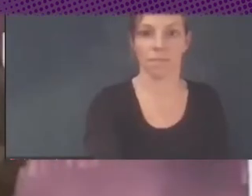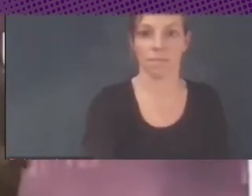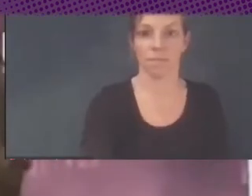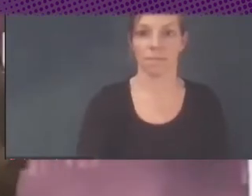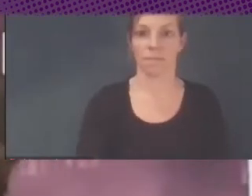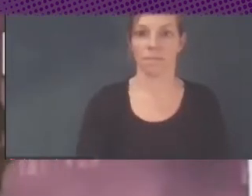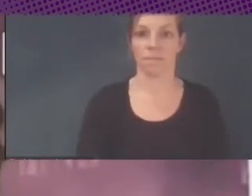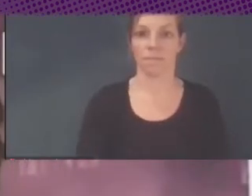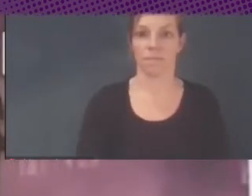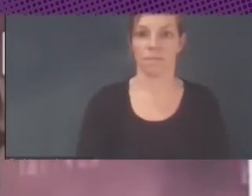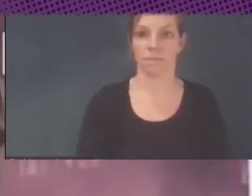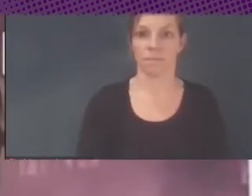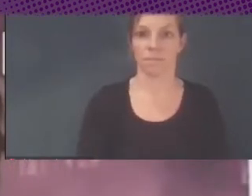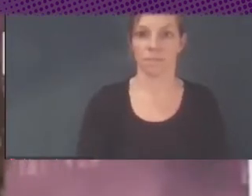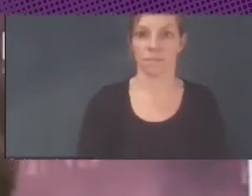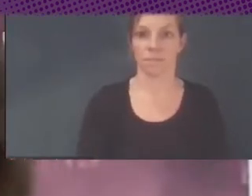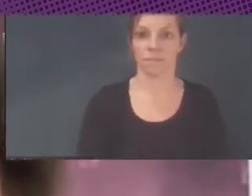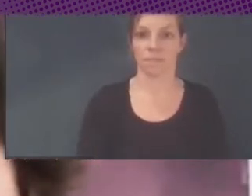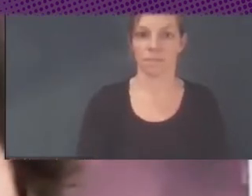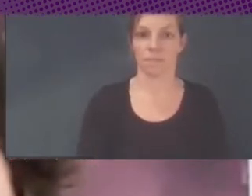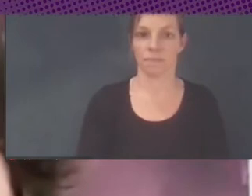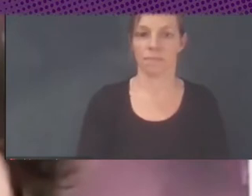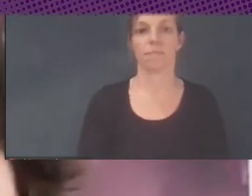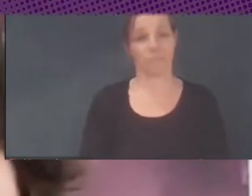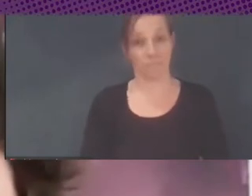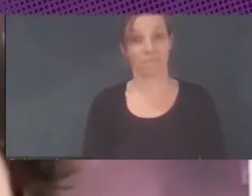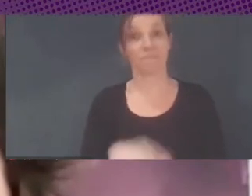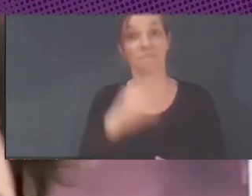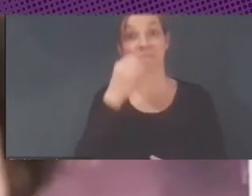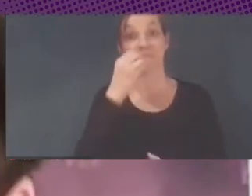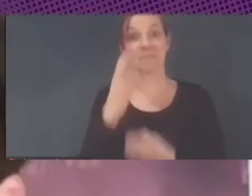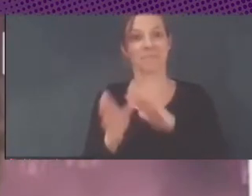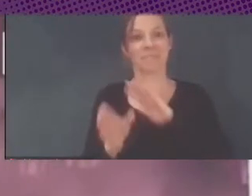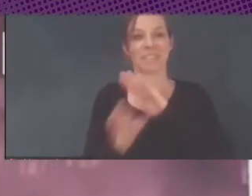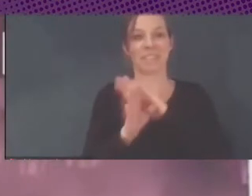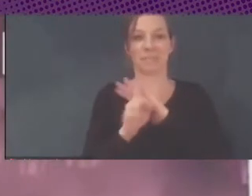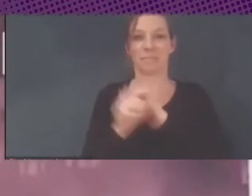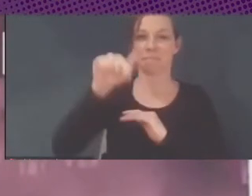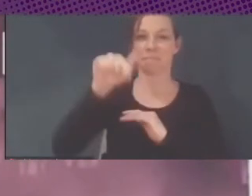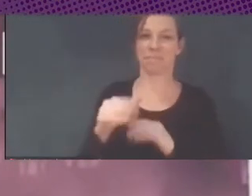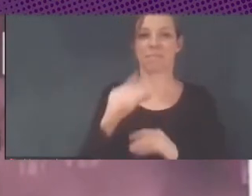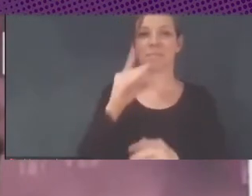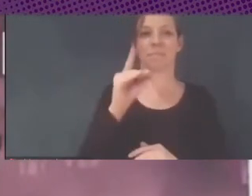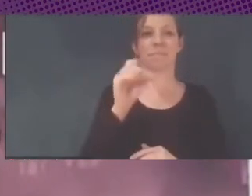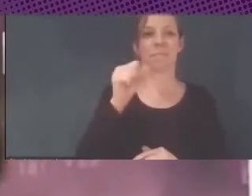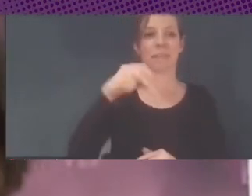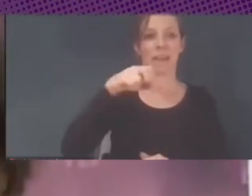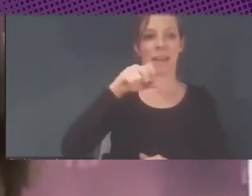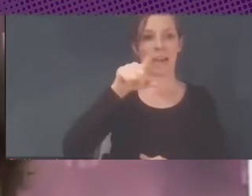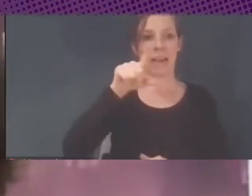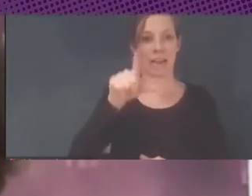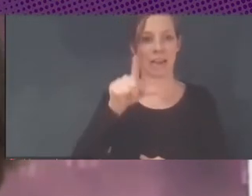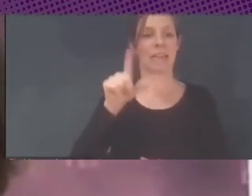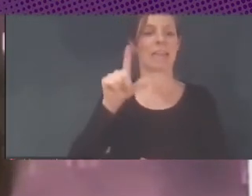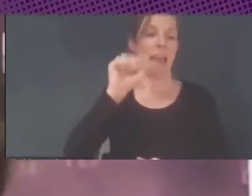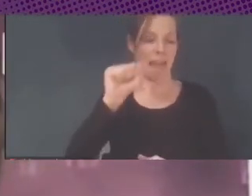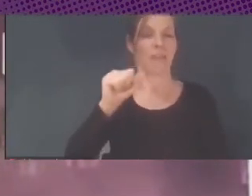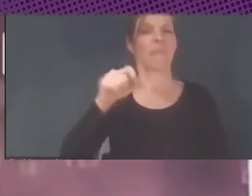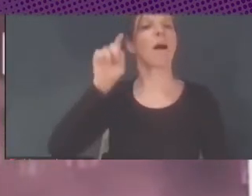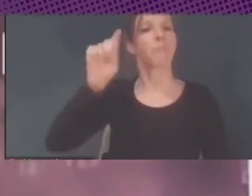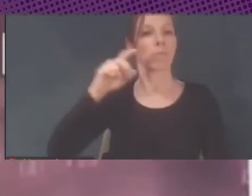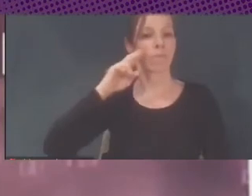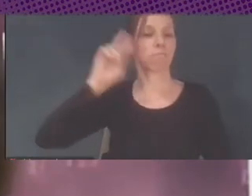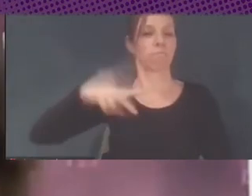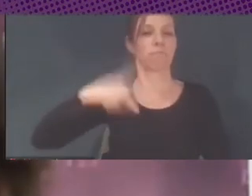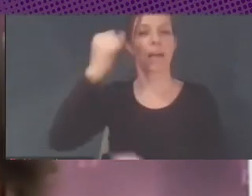with Daniela Gabor is professor of economics and micro and microfinance and macrofinance in Bristol she is the founder